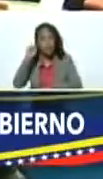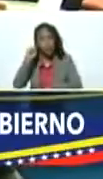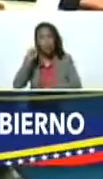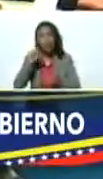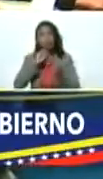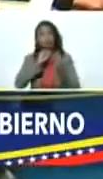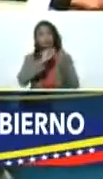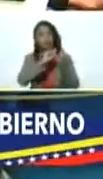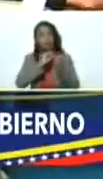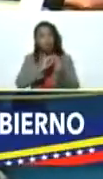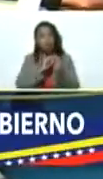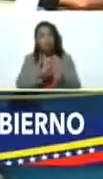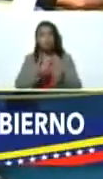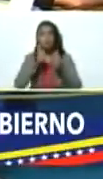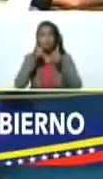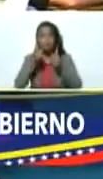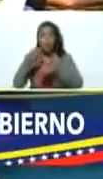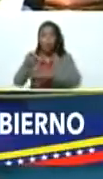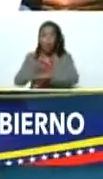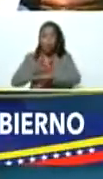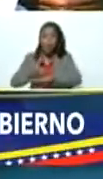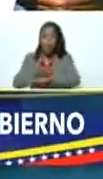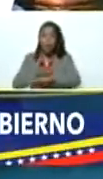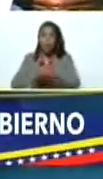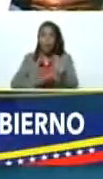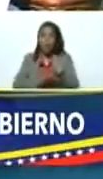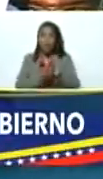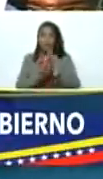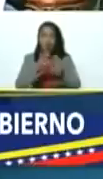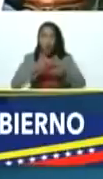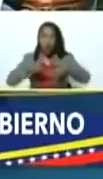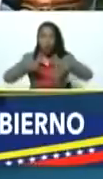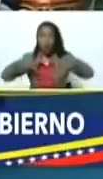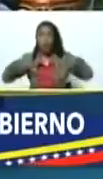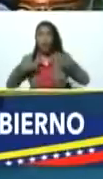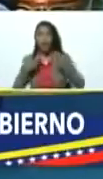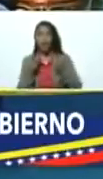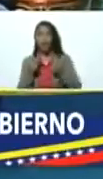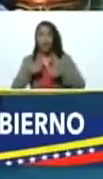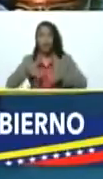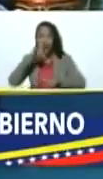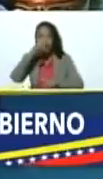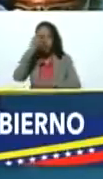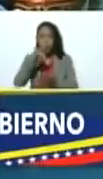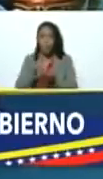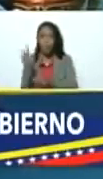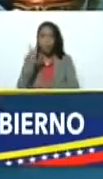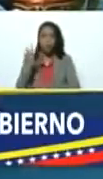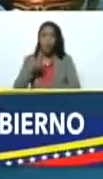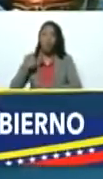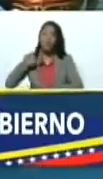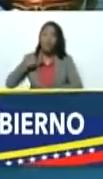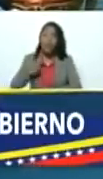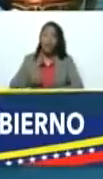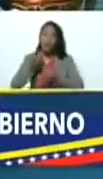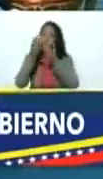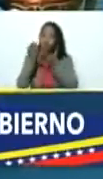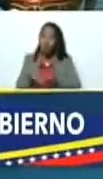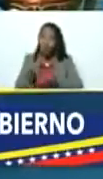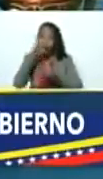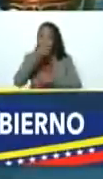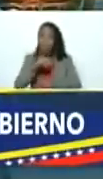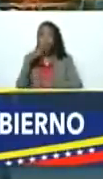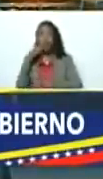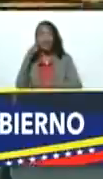diálogo del buen gobierno del crecimiento económico este año dos mil veintidós tiene que ser un buen año que vaya